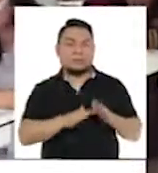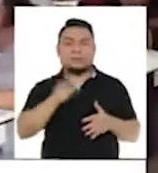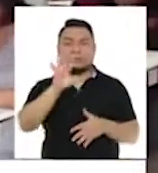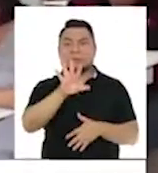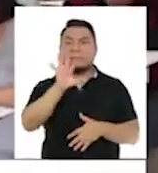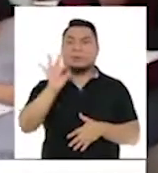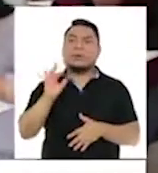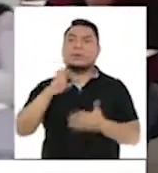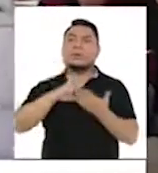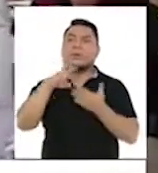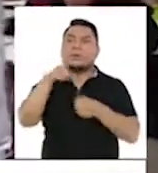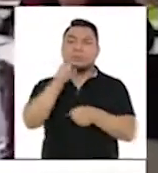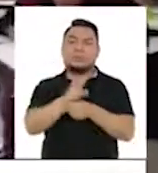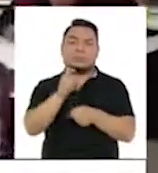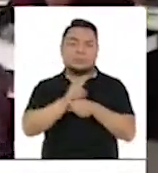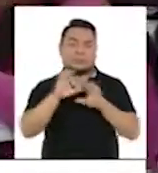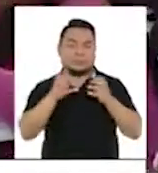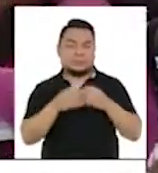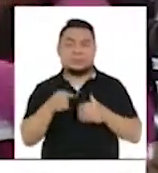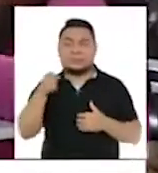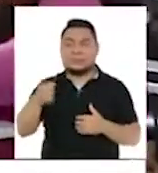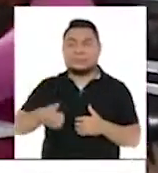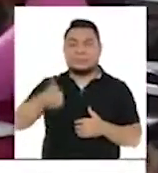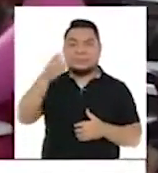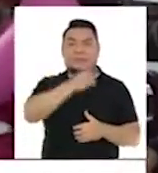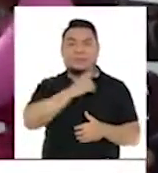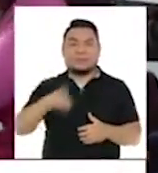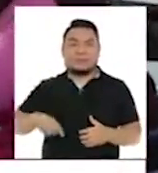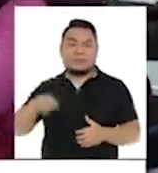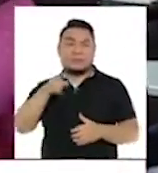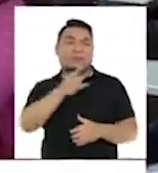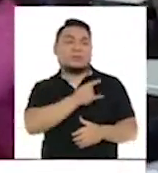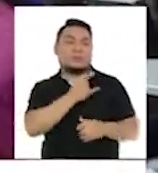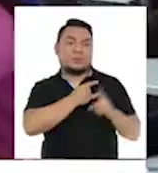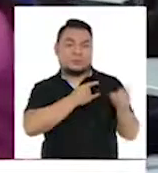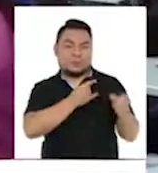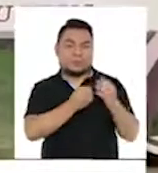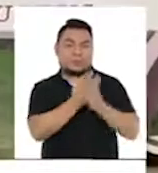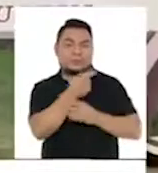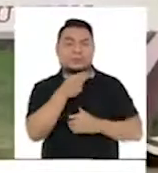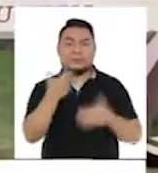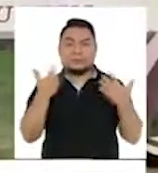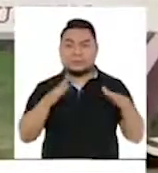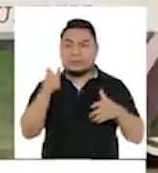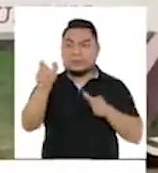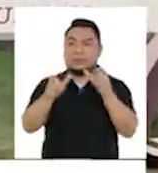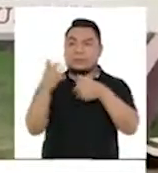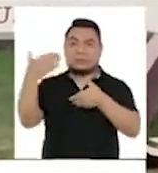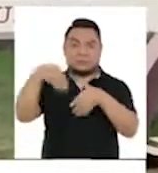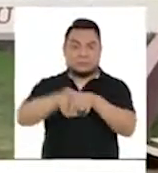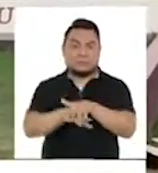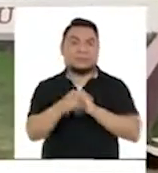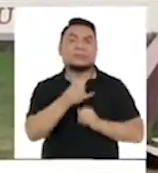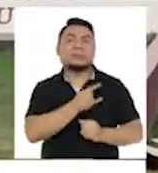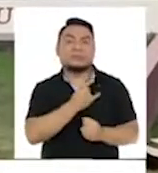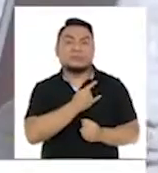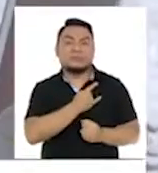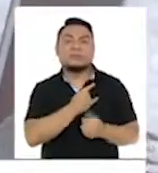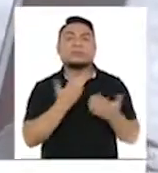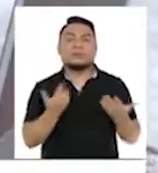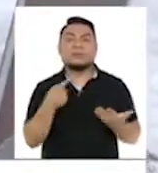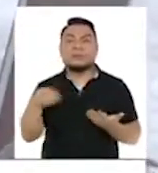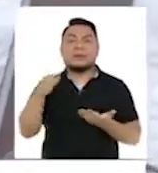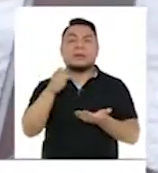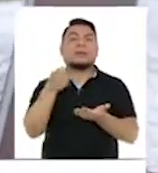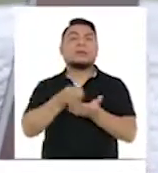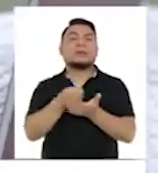programas de estudio. De acuerdo al rector de la UNSA, Rogel Sánchez, una vez que los alumnos ingresen a la universidad, la